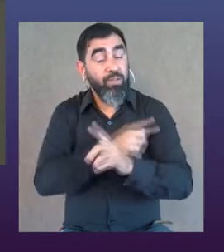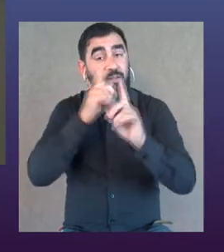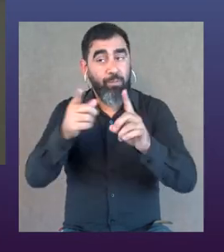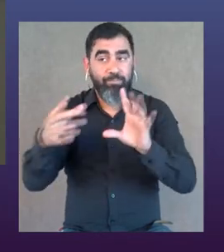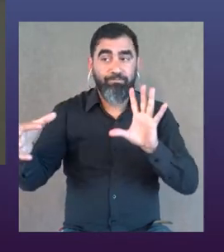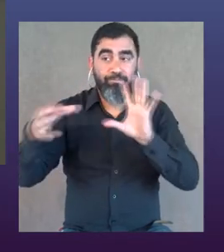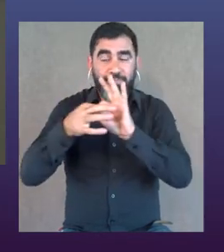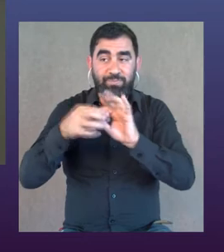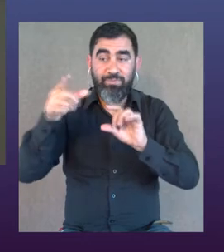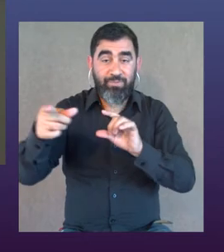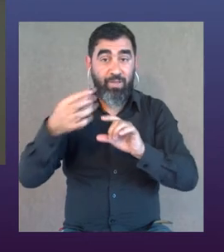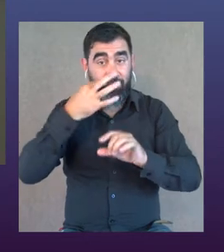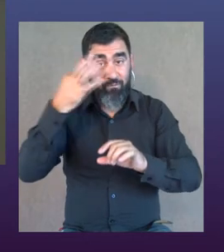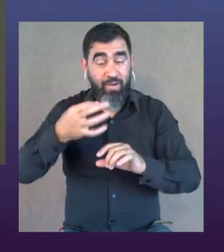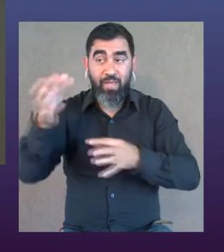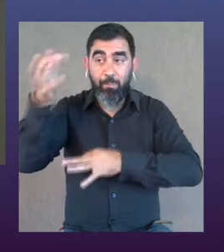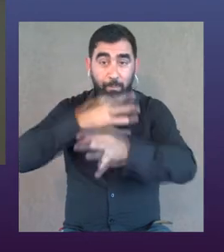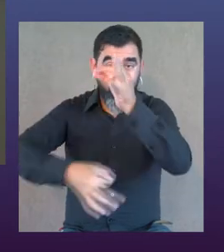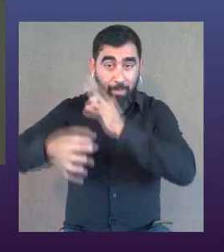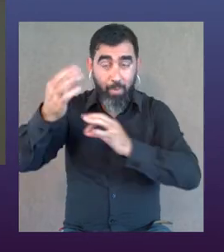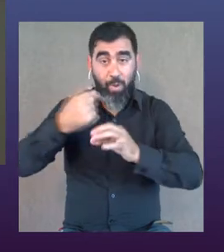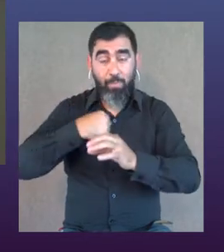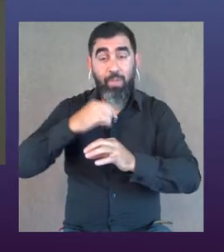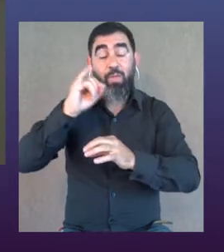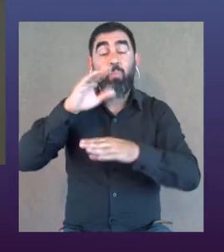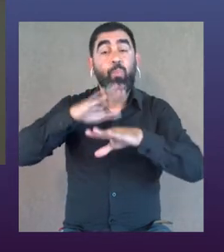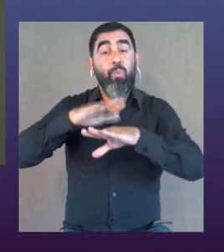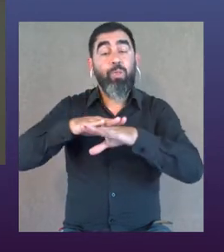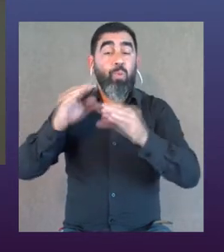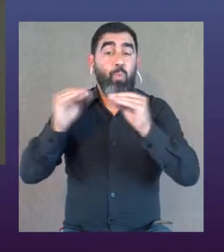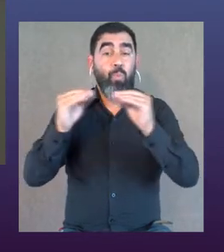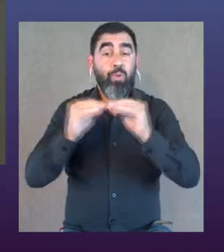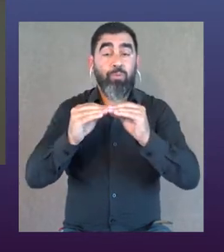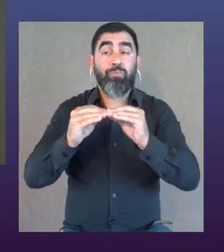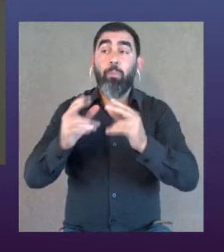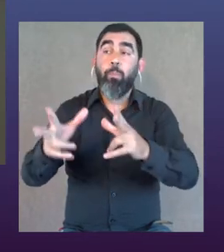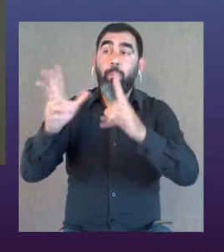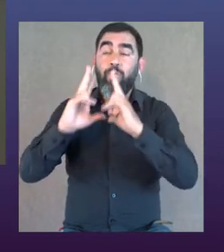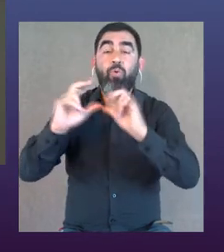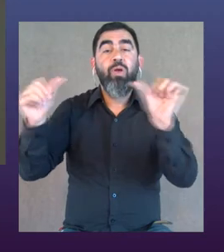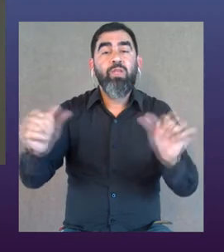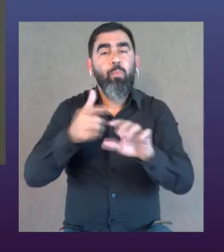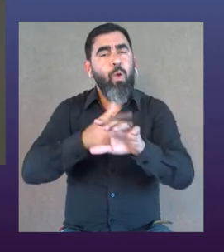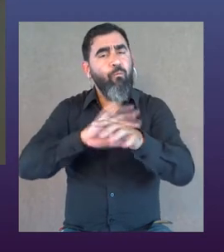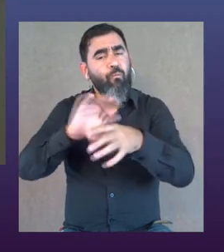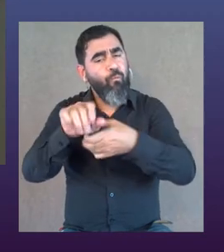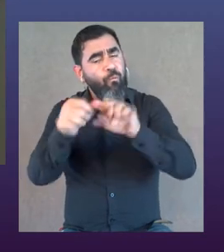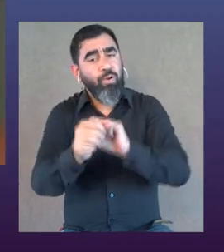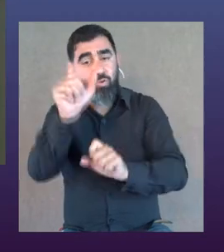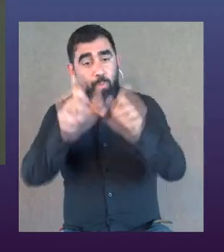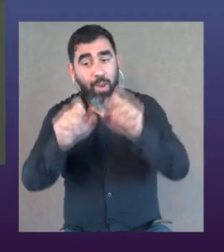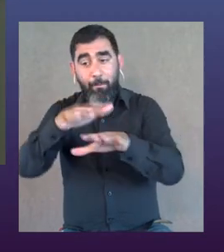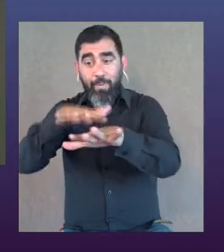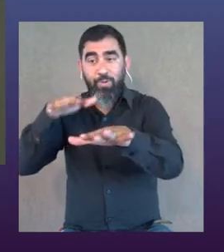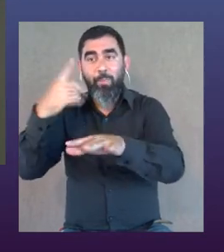fuerte, ¿no? Y ahí adhiero a que decía Lucía, esto me lo explicó Intamuso en su momento, me decía, bueno, hicimos esfuerzos para